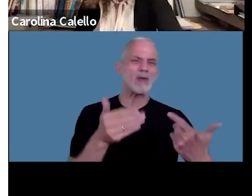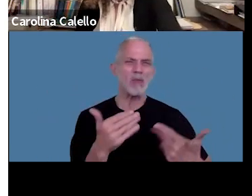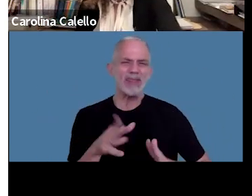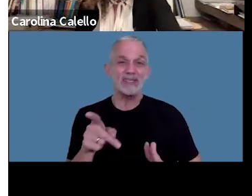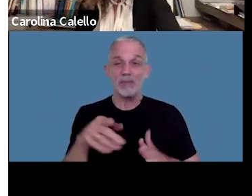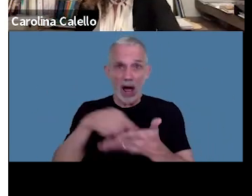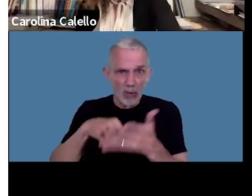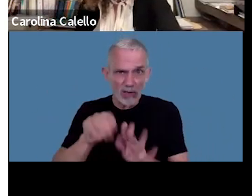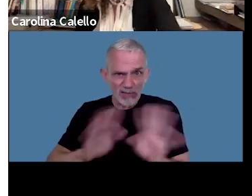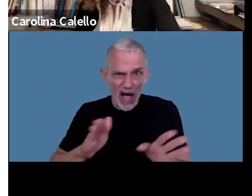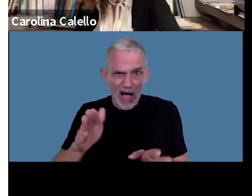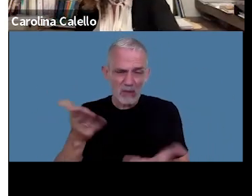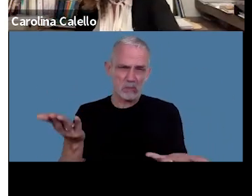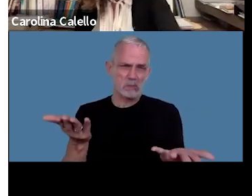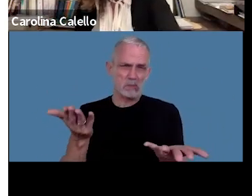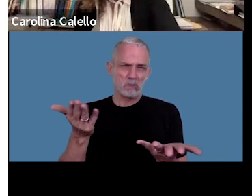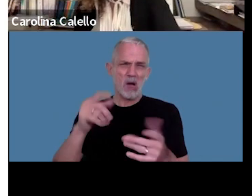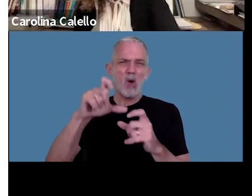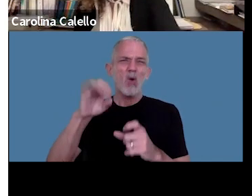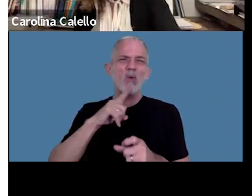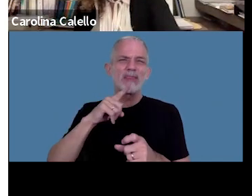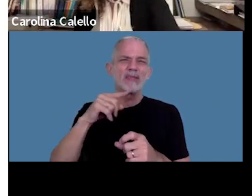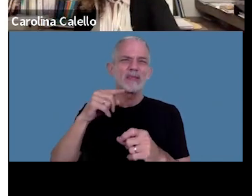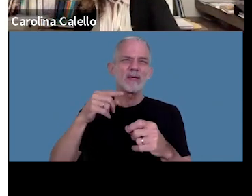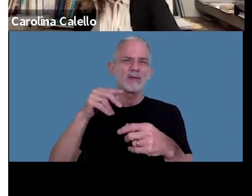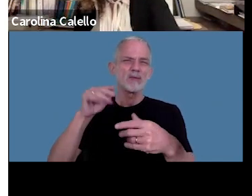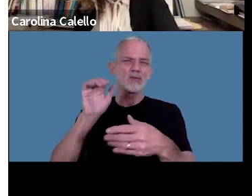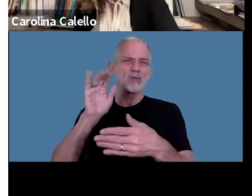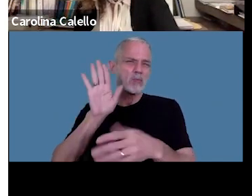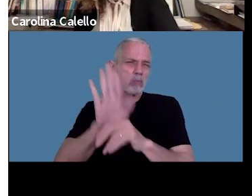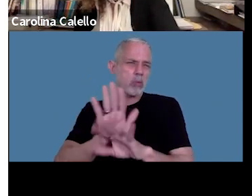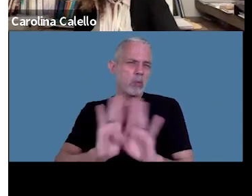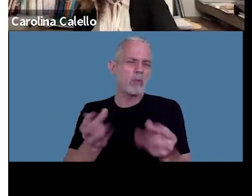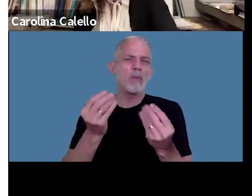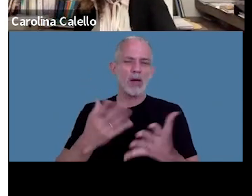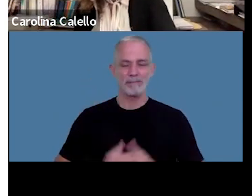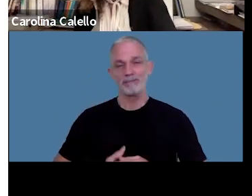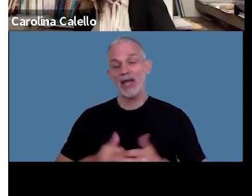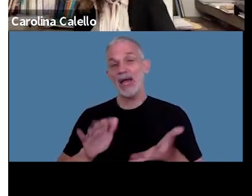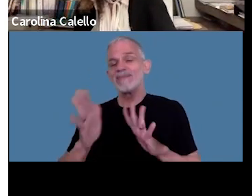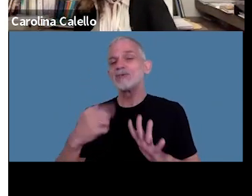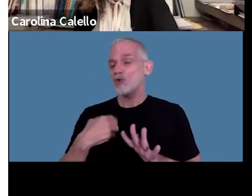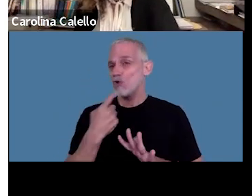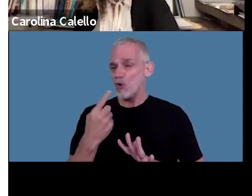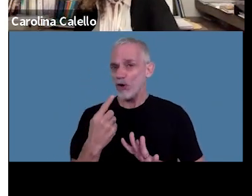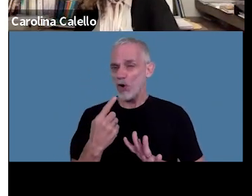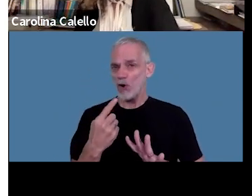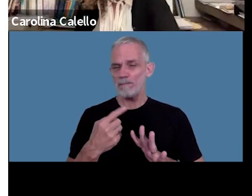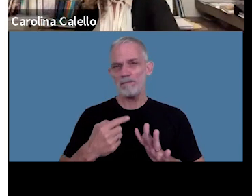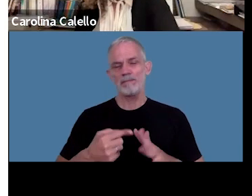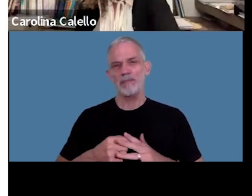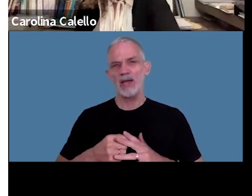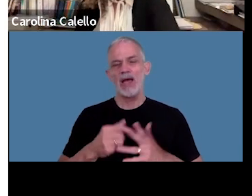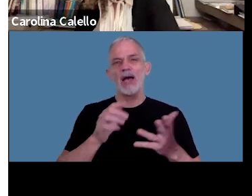y muchas veces en algunos casos no digo que en algunos casos no pueda